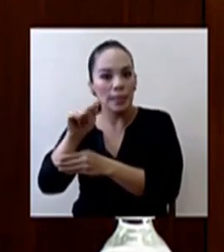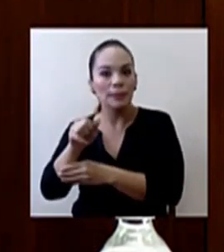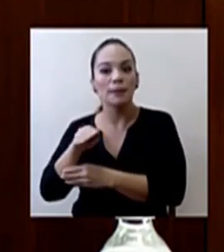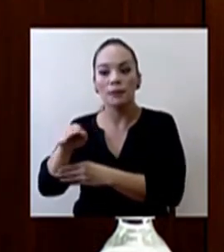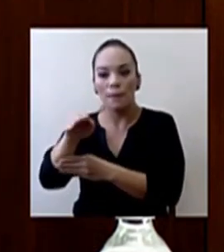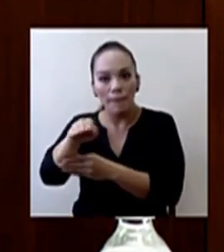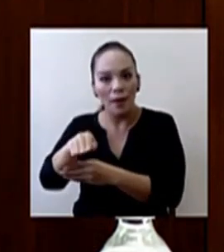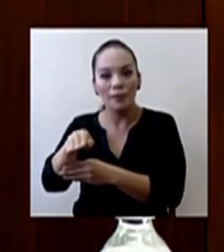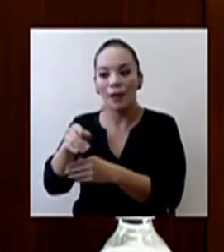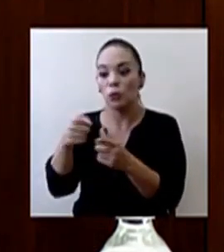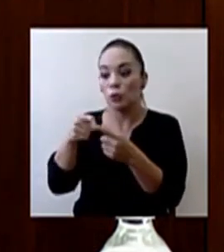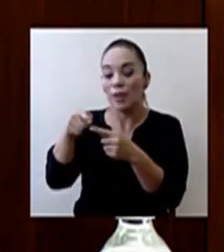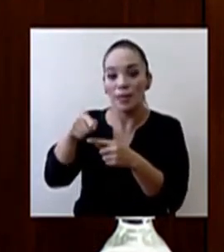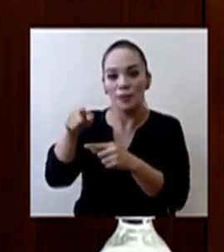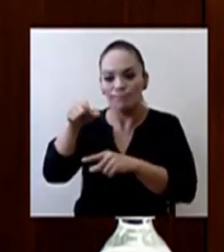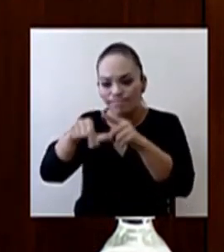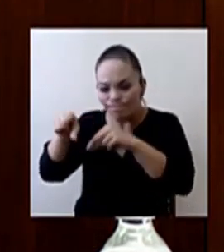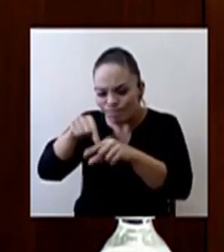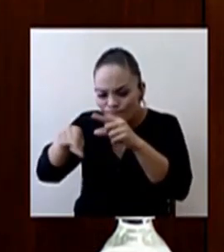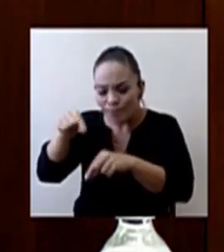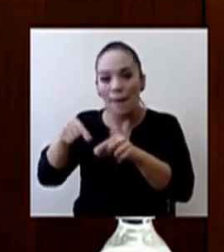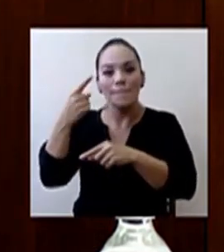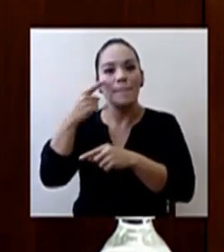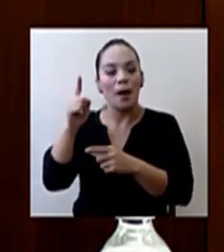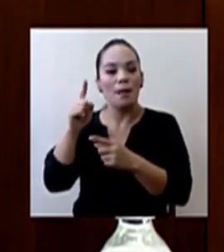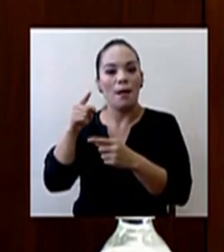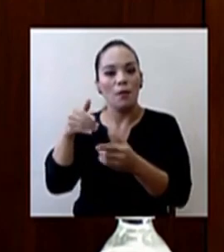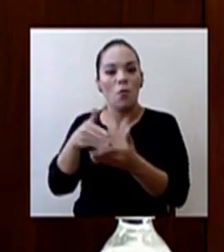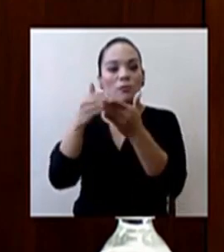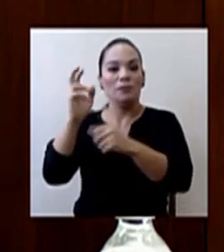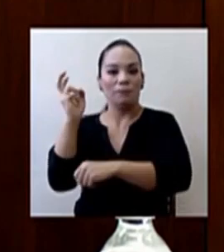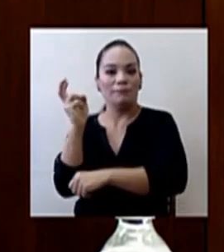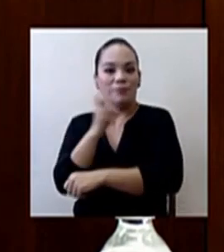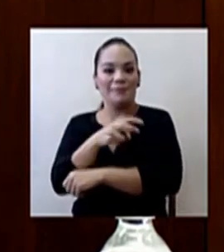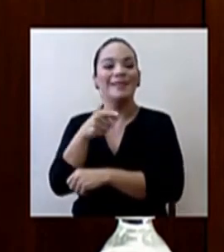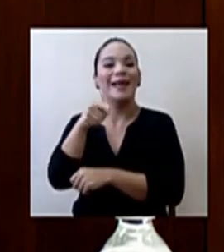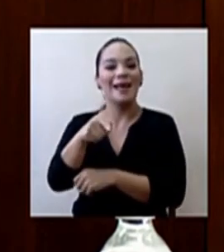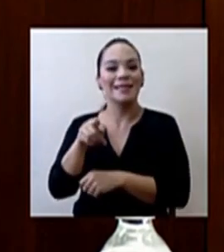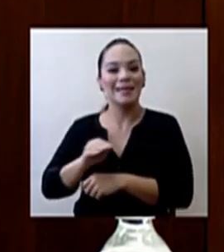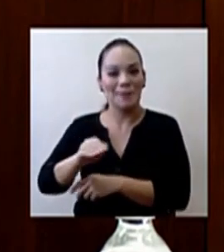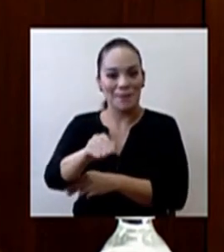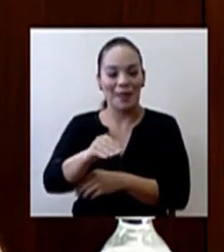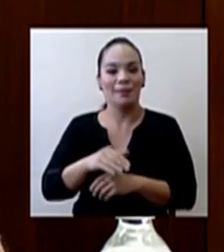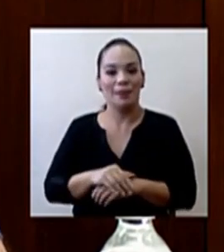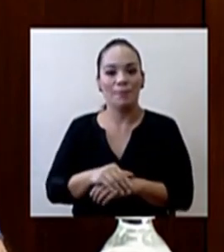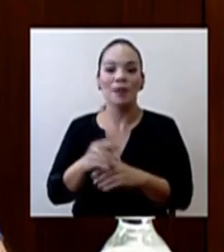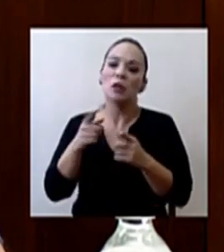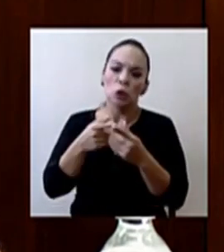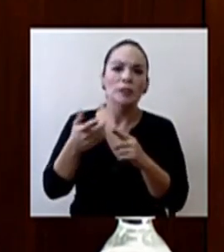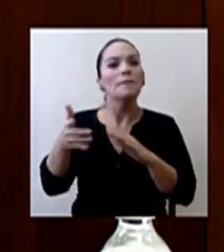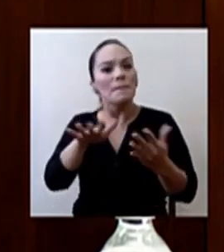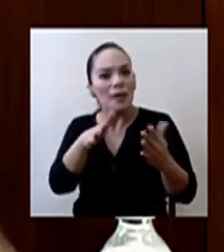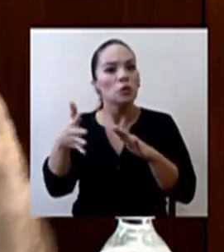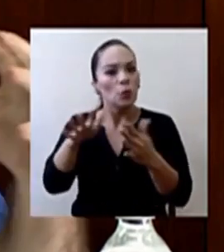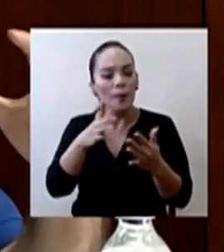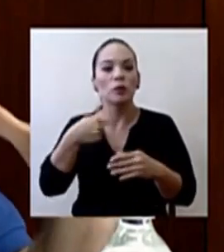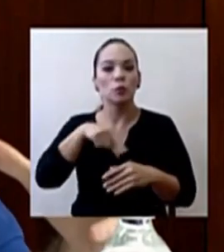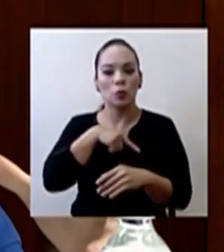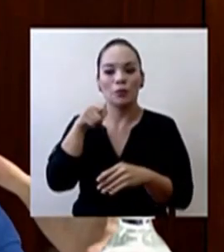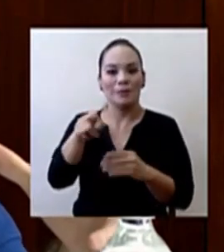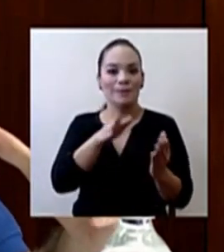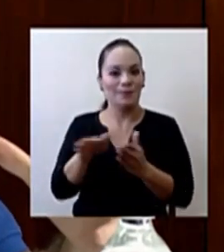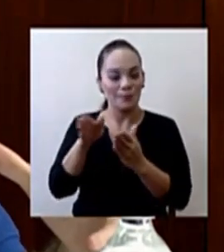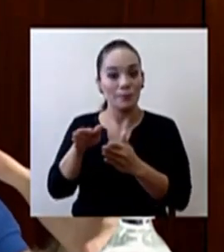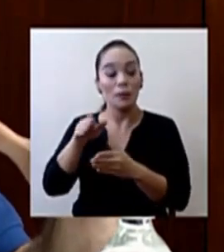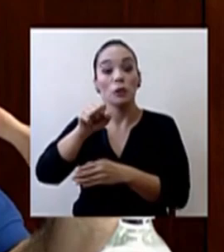se generan los sueros antiofídicos que reciben las personas. Esto es más o menos la misma línea donde los